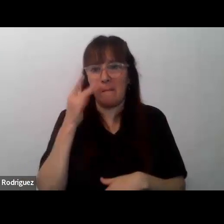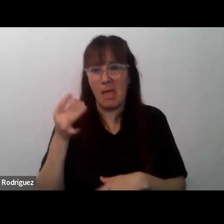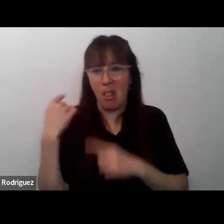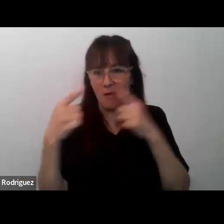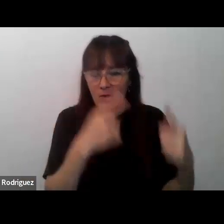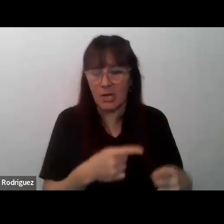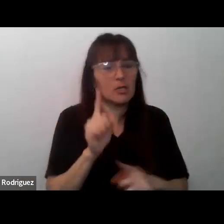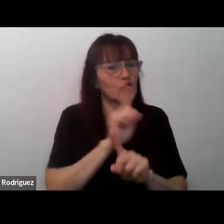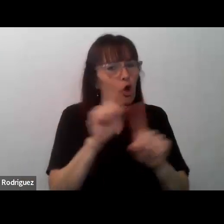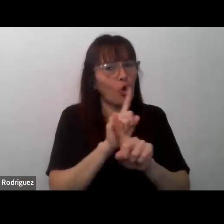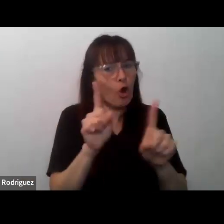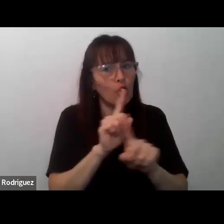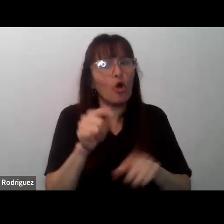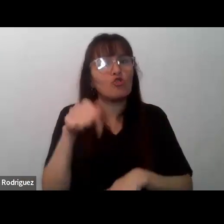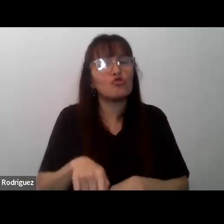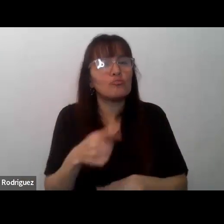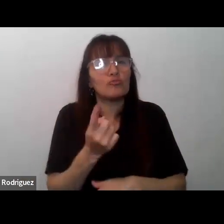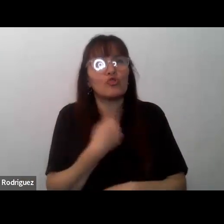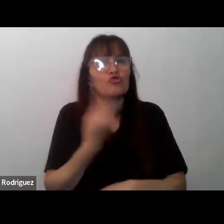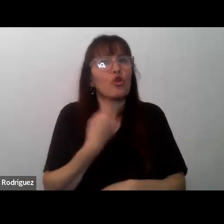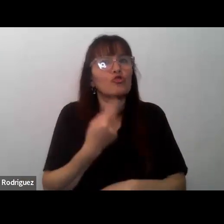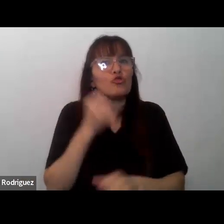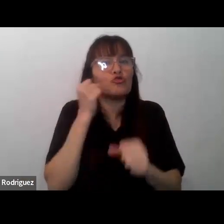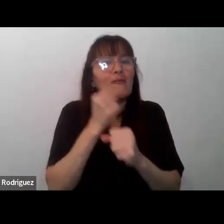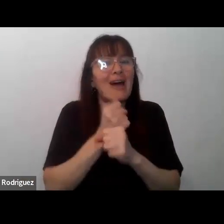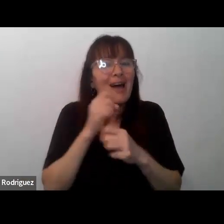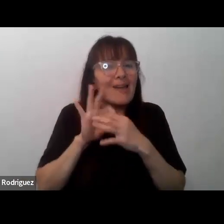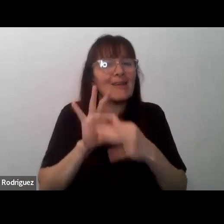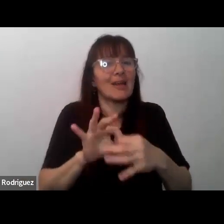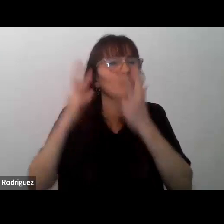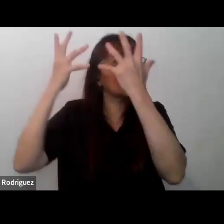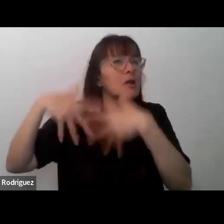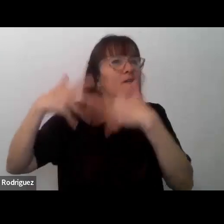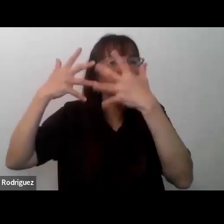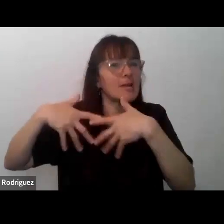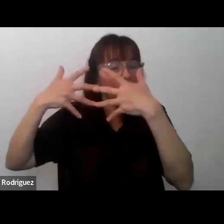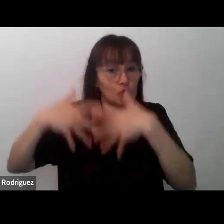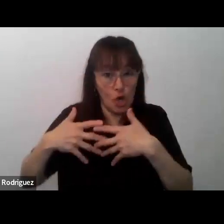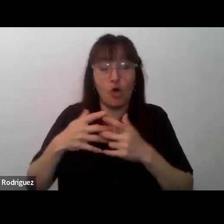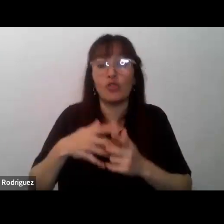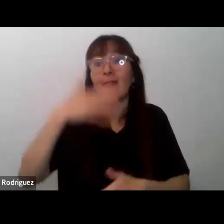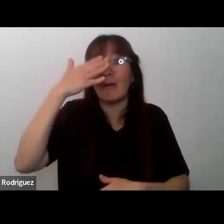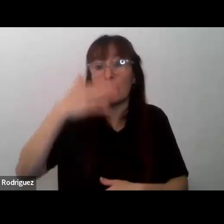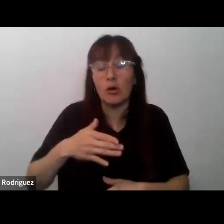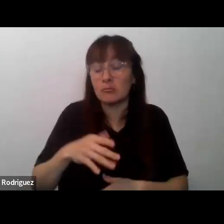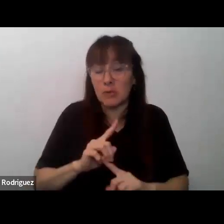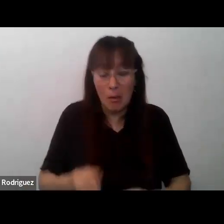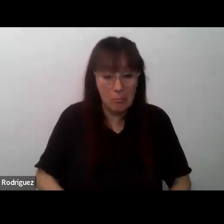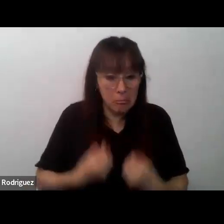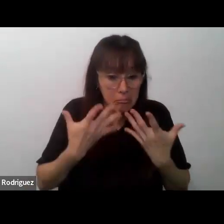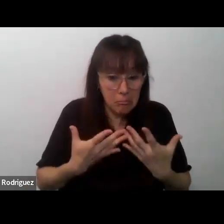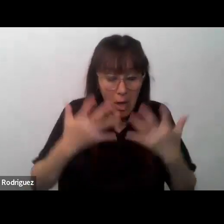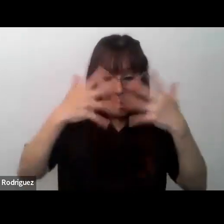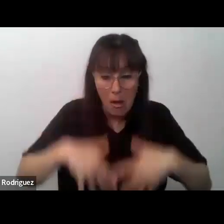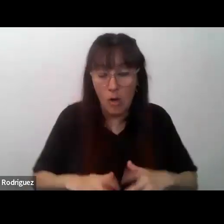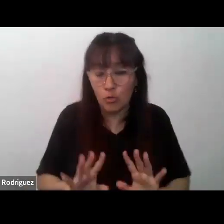reflexión sobre su punto de vista y luego de esta reacción espontánea hay un trabajo